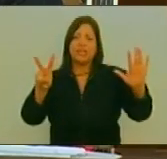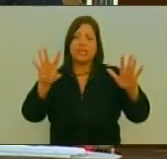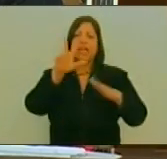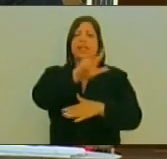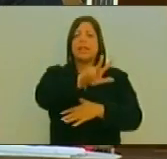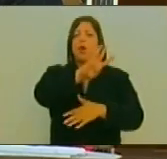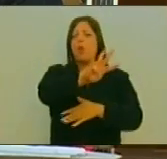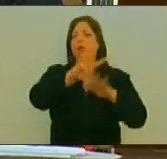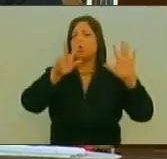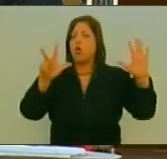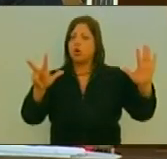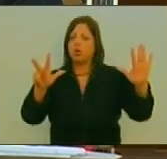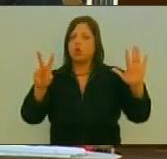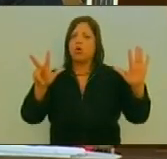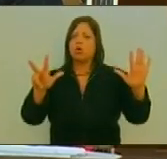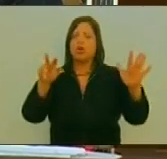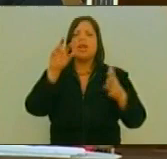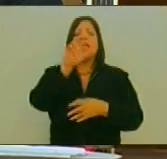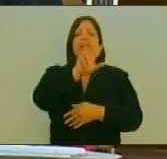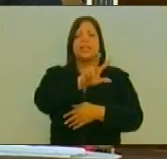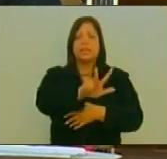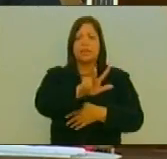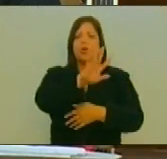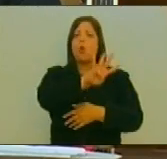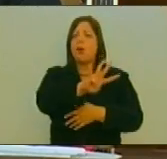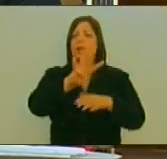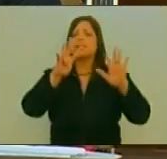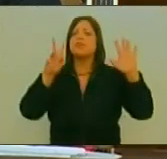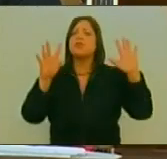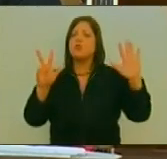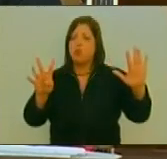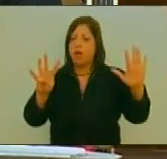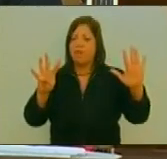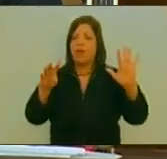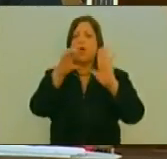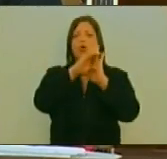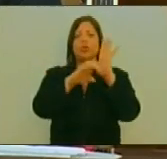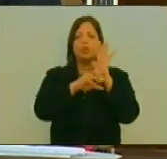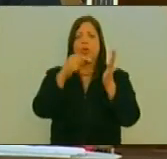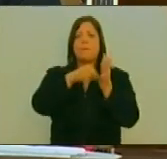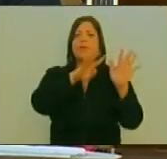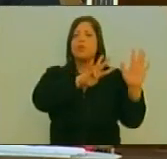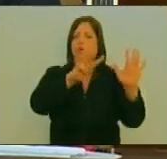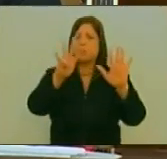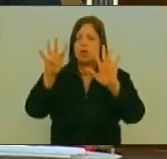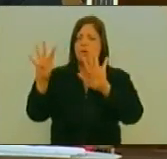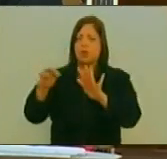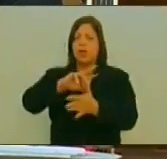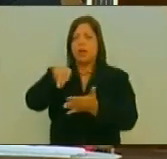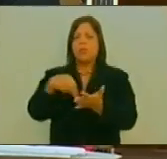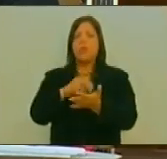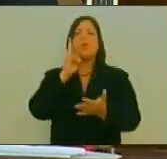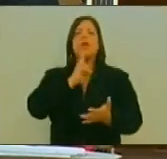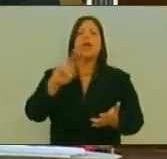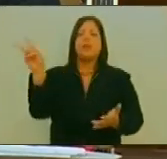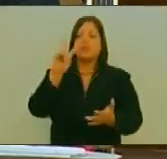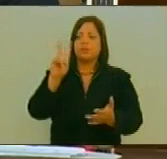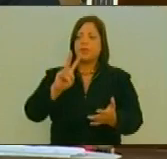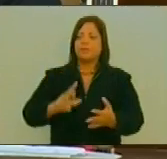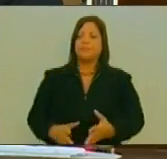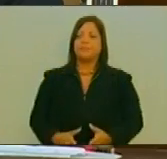348 Y 349 De la Constitución De la República Bolivariana De Venezuela